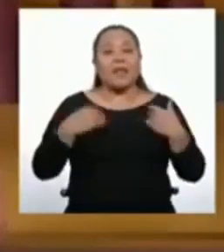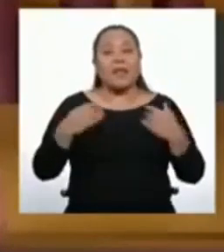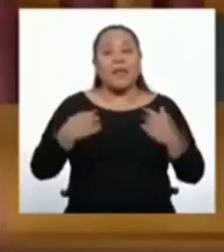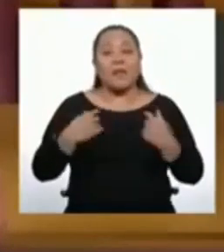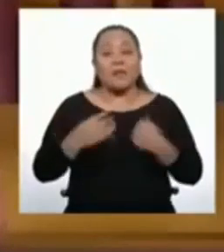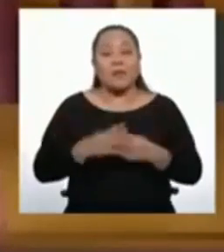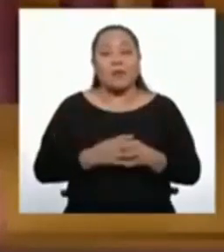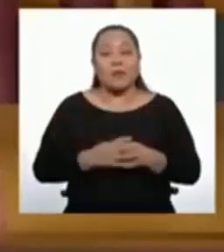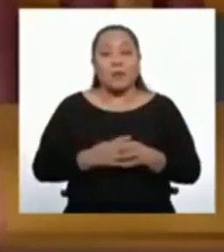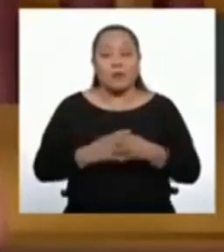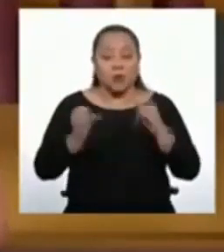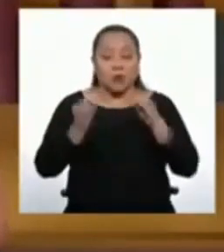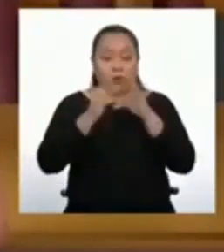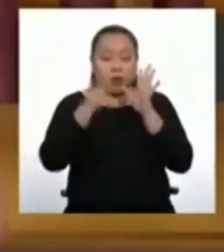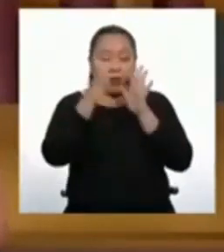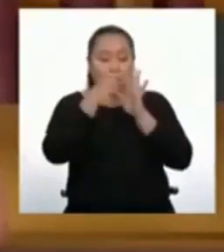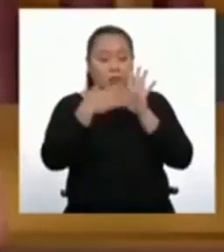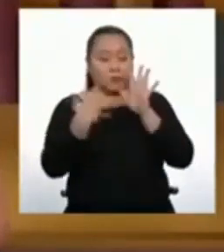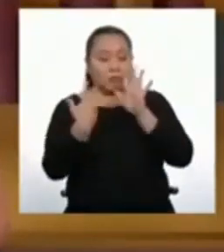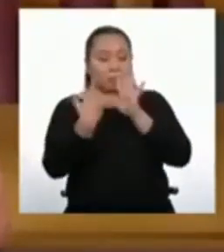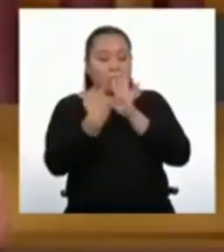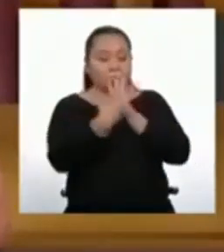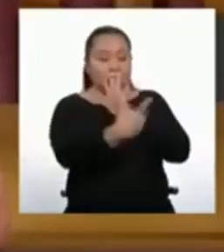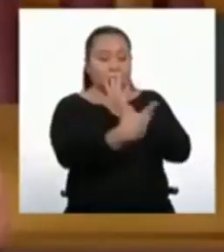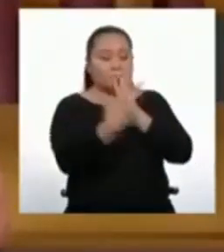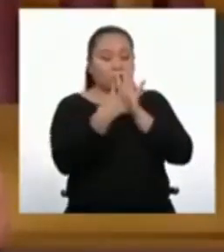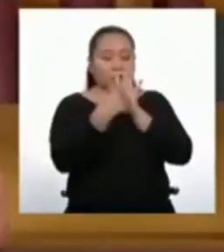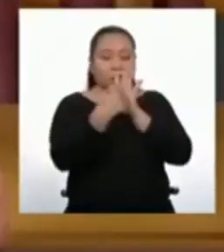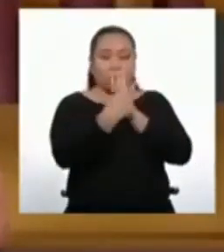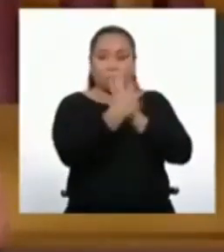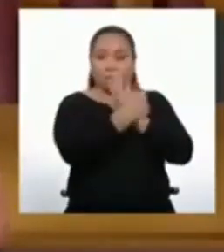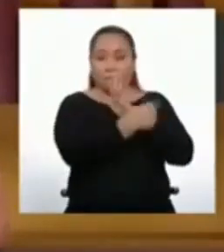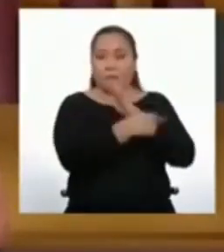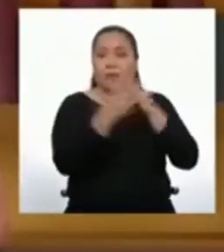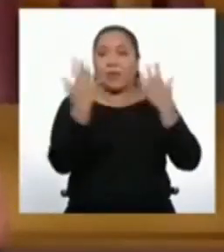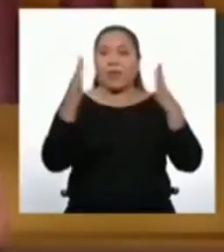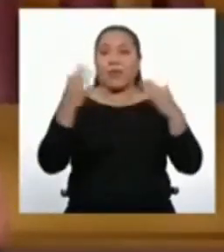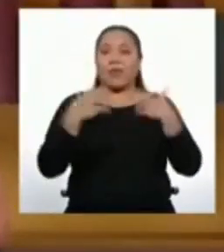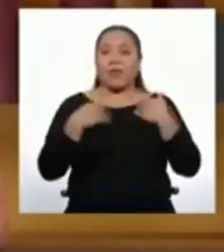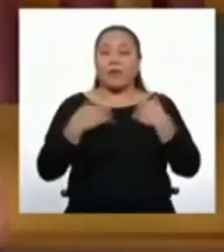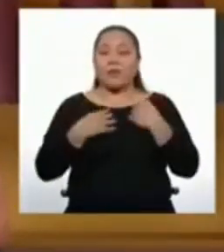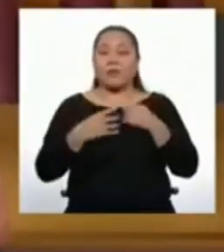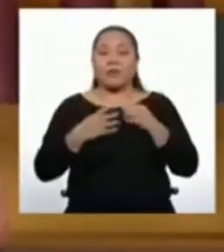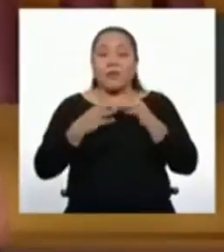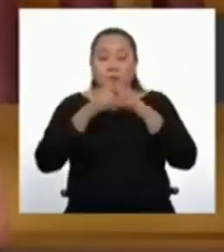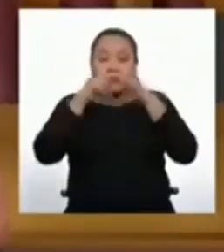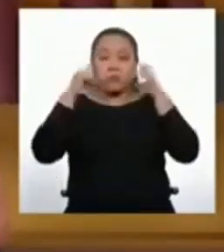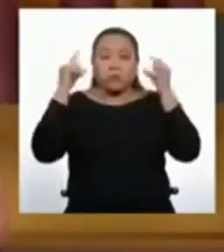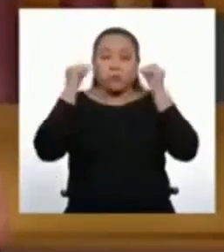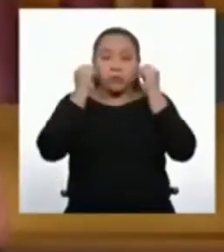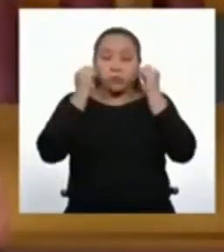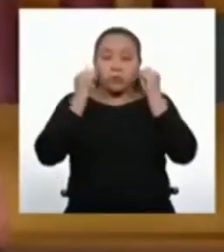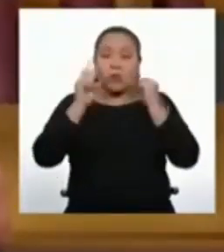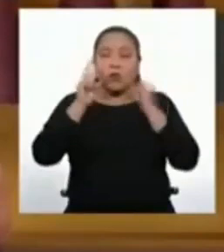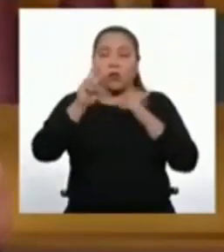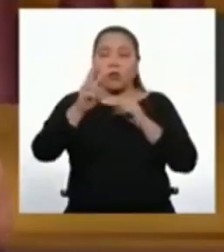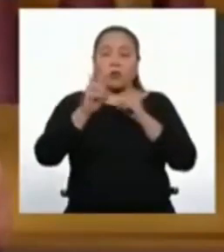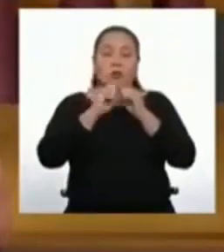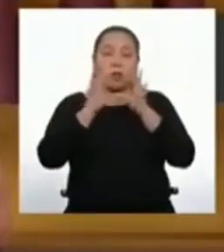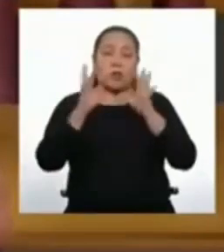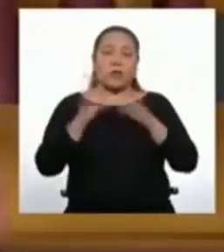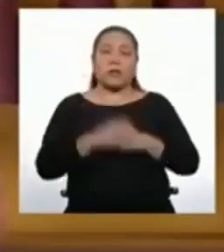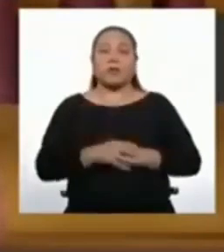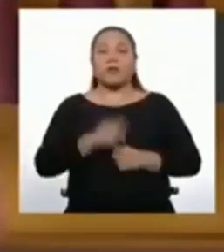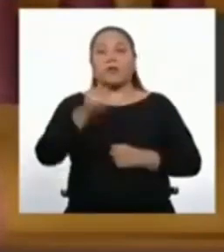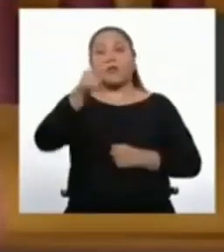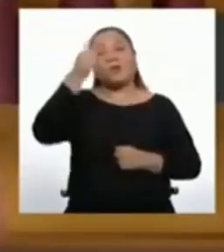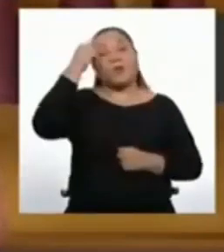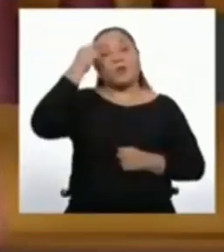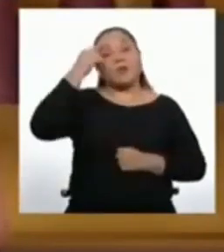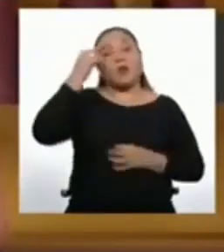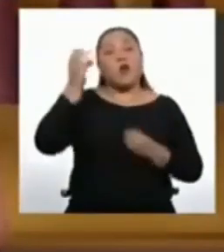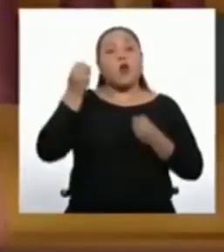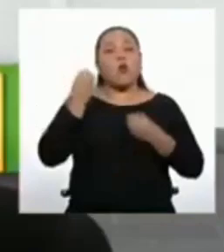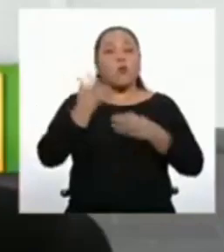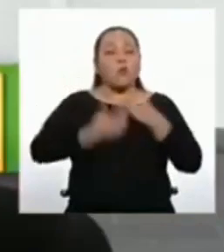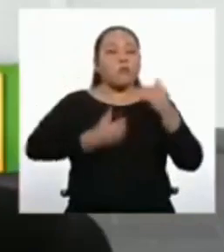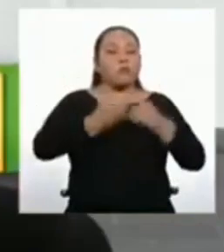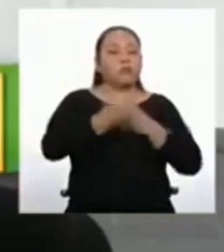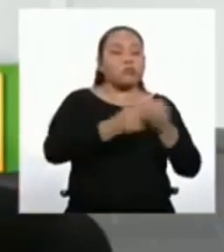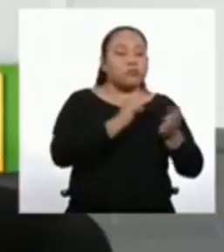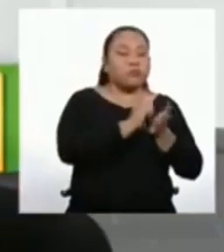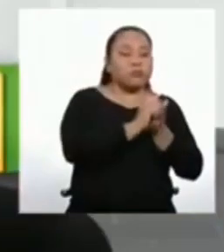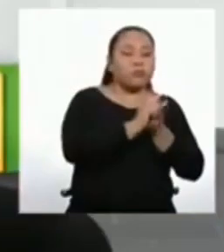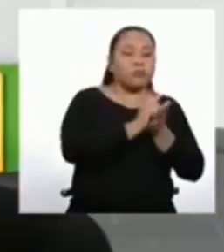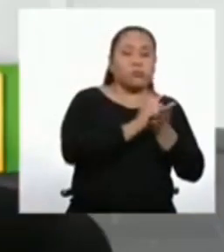días en la primera fila de la tabla. Ya tenemos las mascarillas producidas en los dos primeros. ¿Cómo crees que deberíamos seguir?